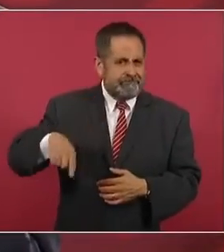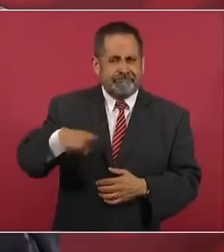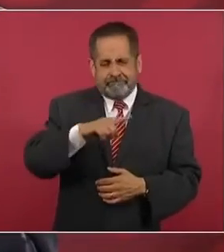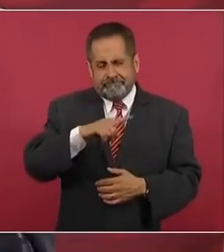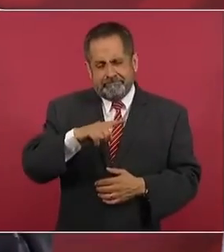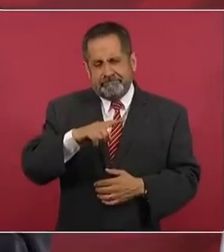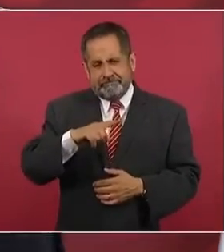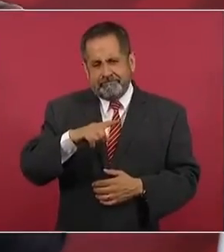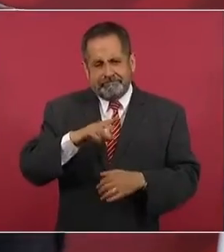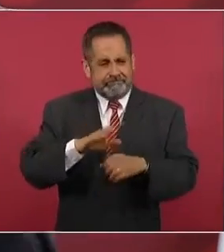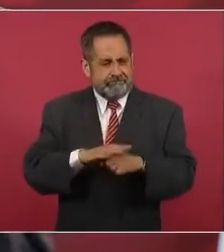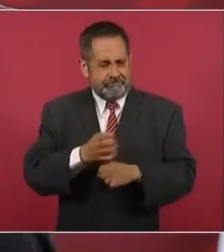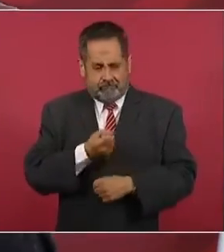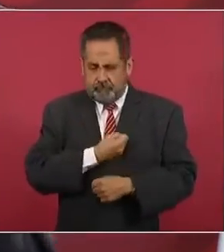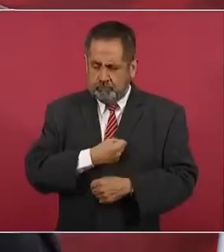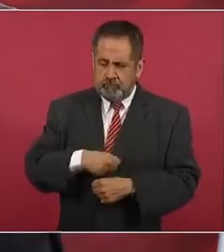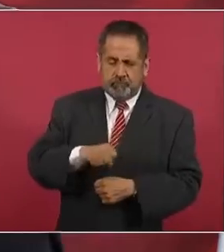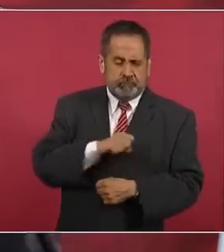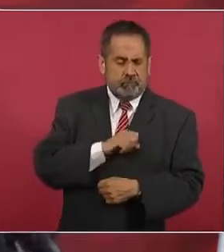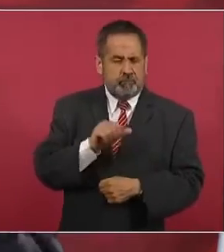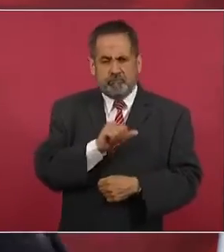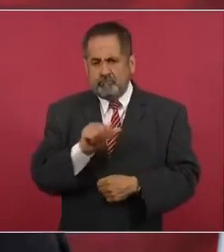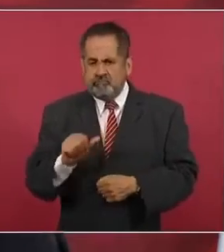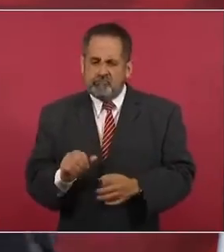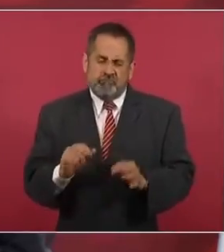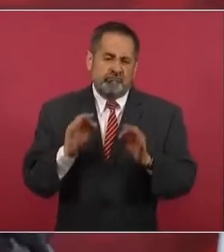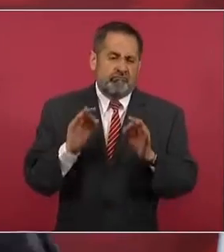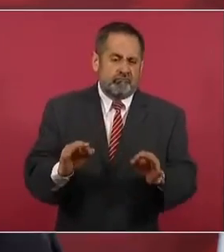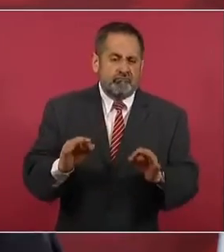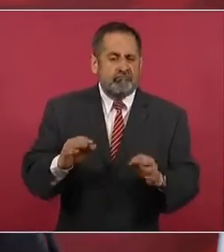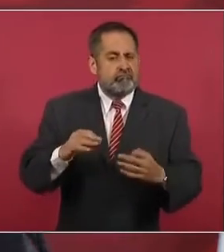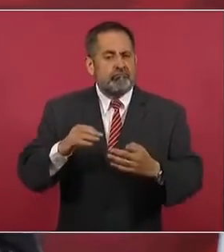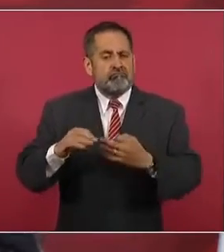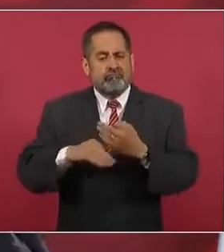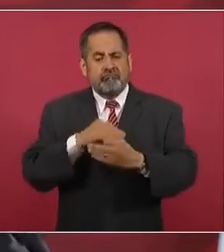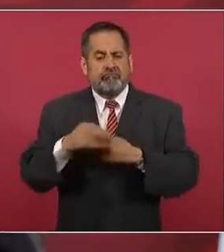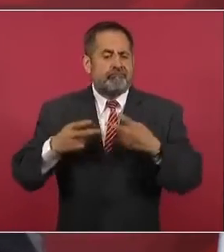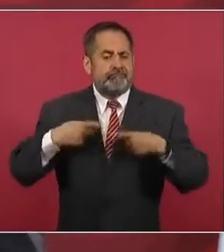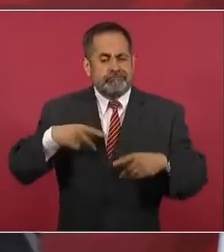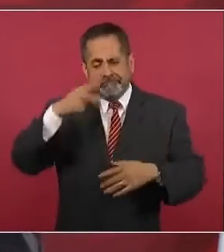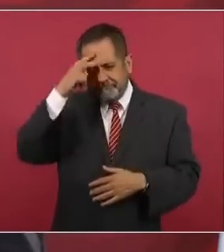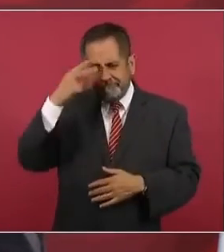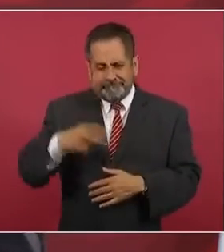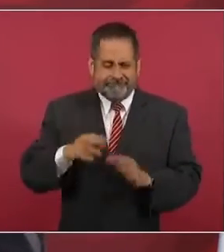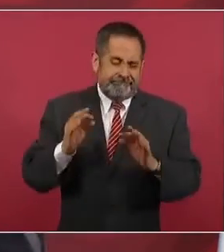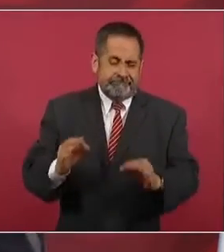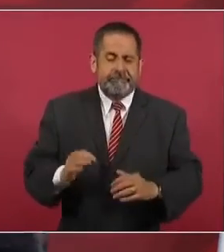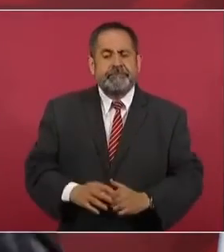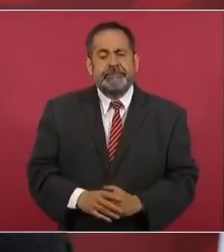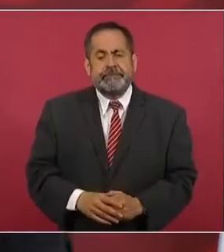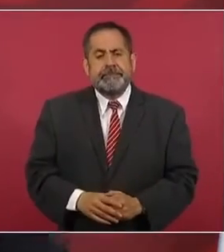un sistema de salud para todos los mexicanos,